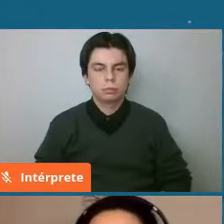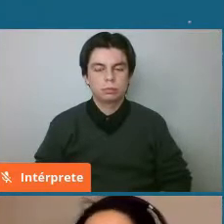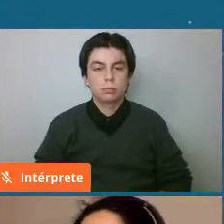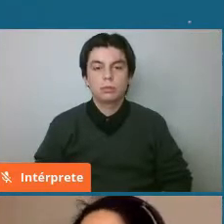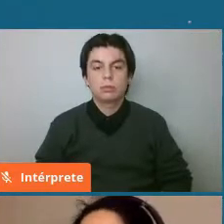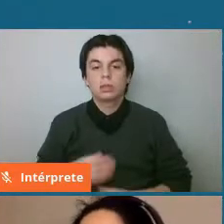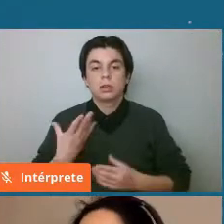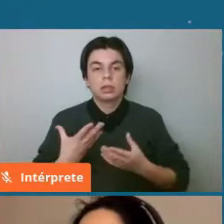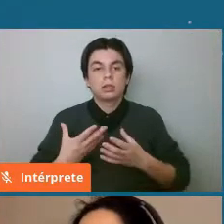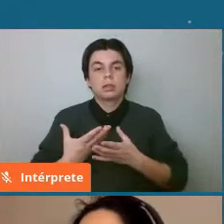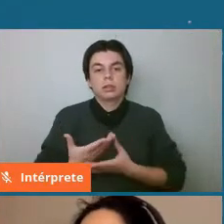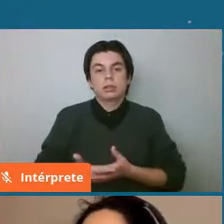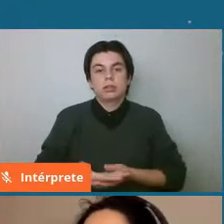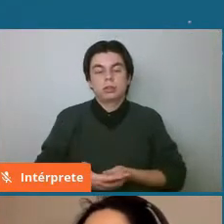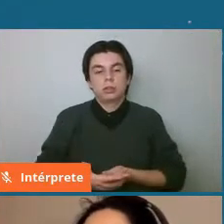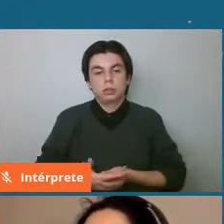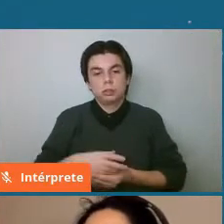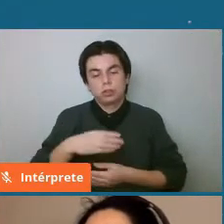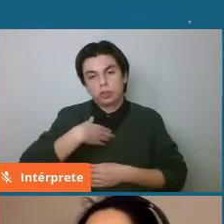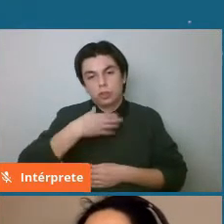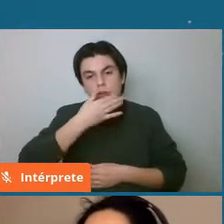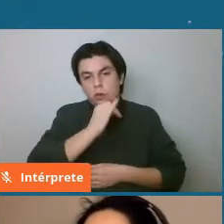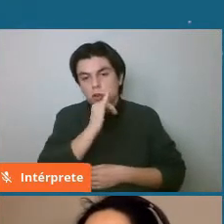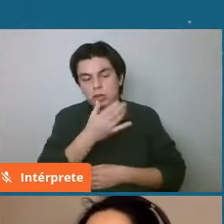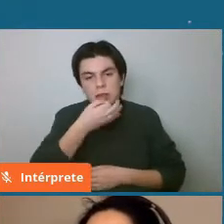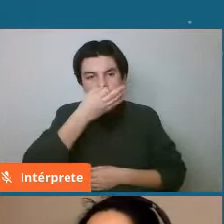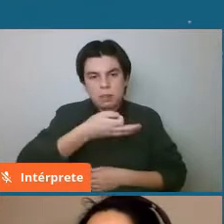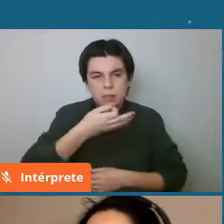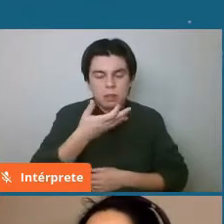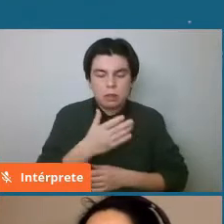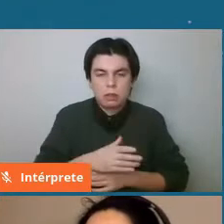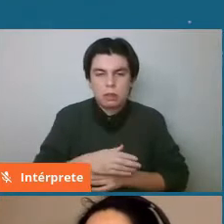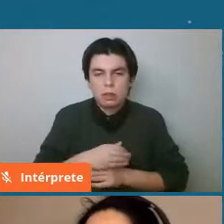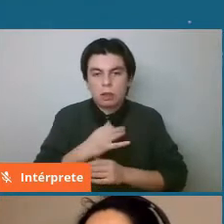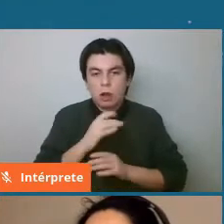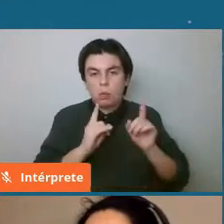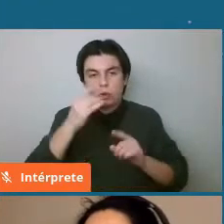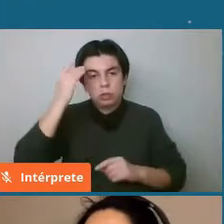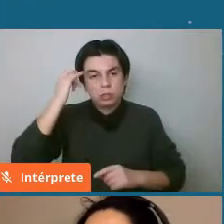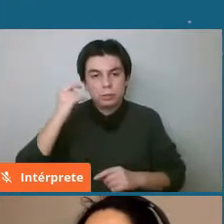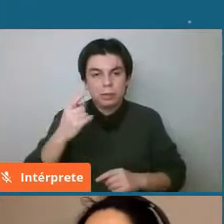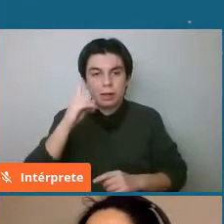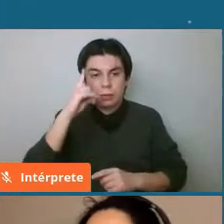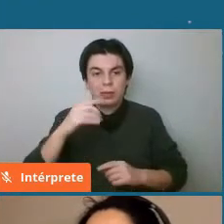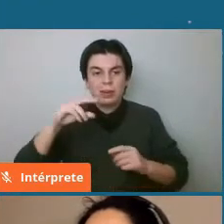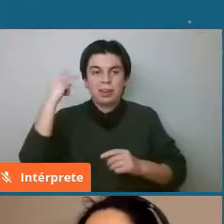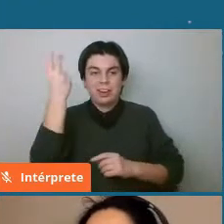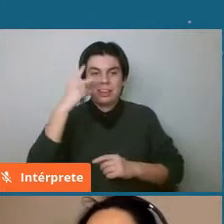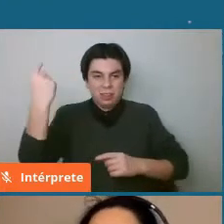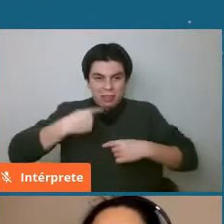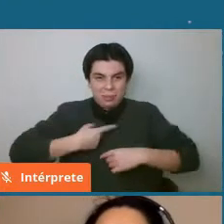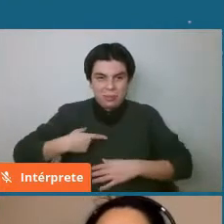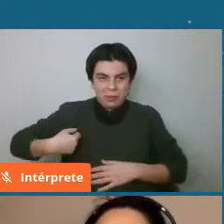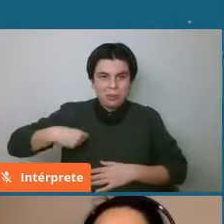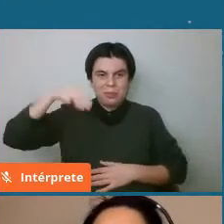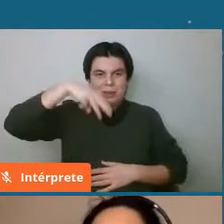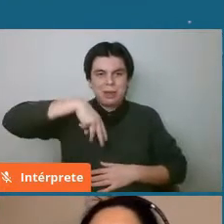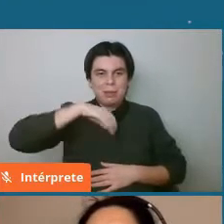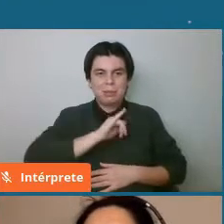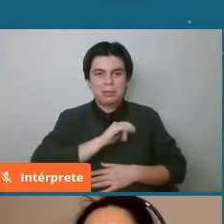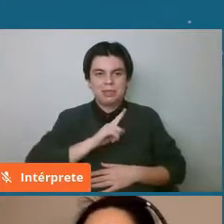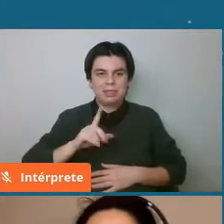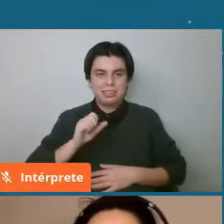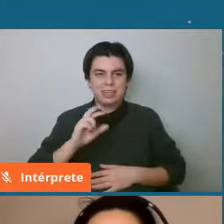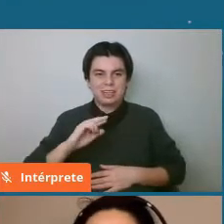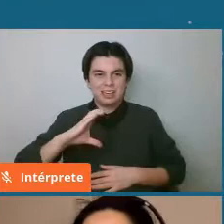Y lo que les... No sé si alguno sepa, pero hay un asteroide que lleva mi nombre, que se llama Mijarca, y que está, por